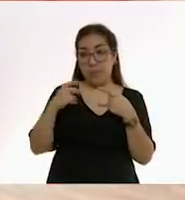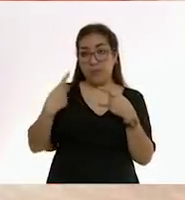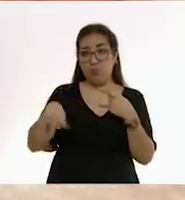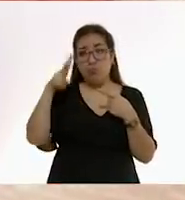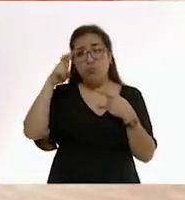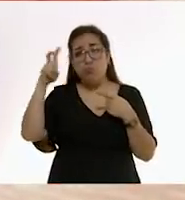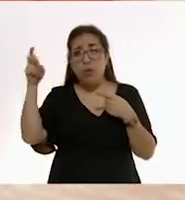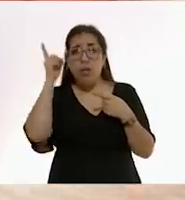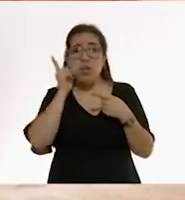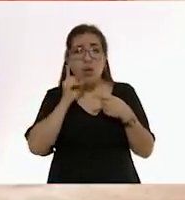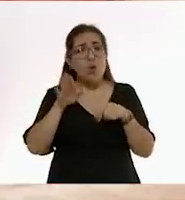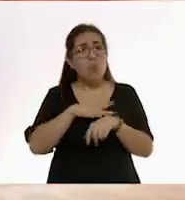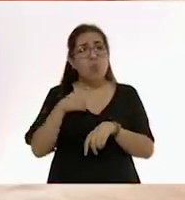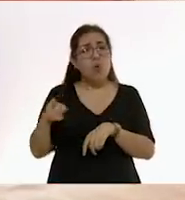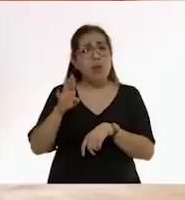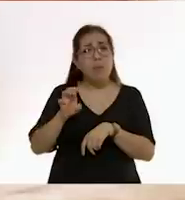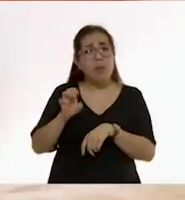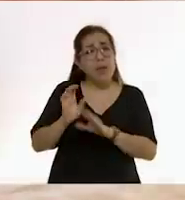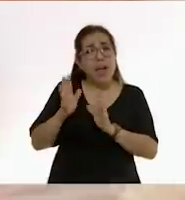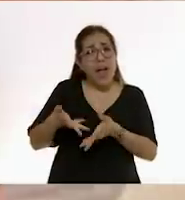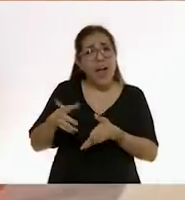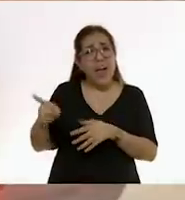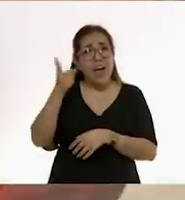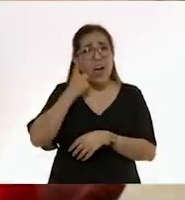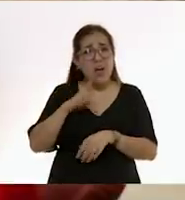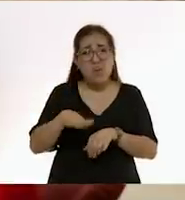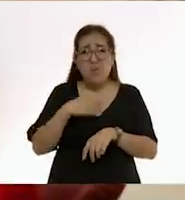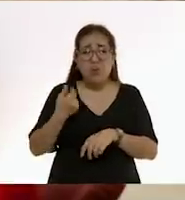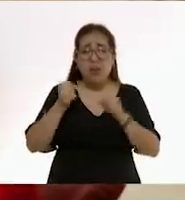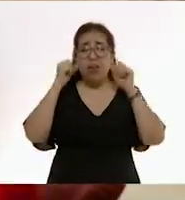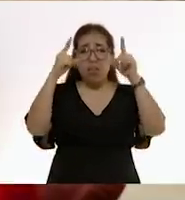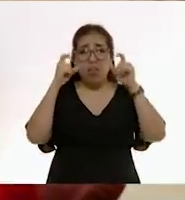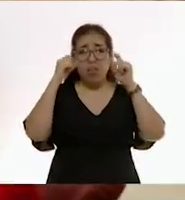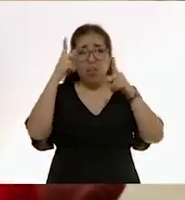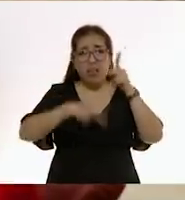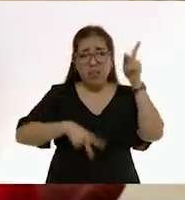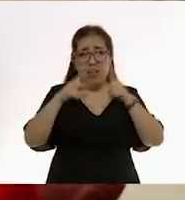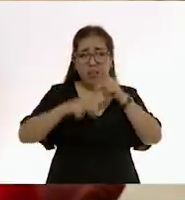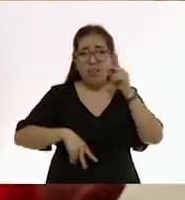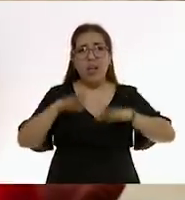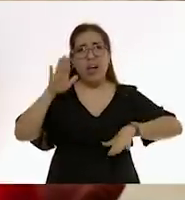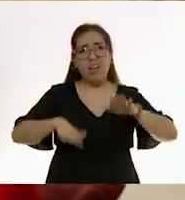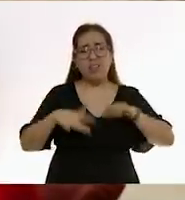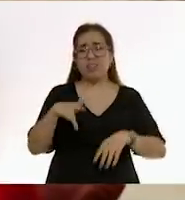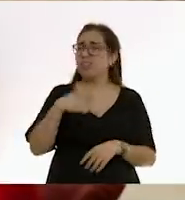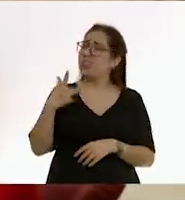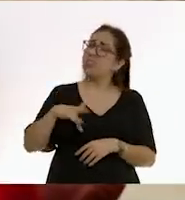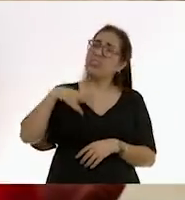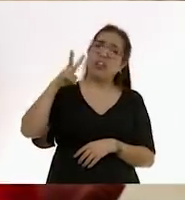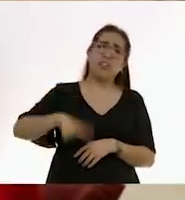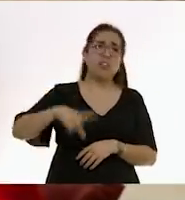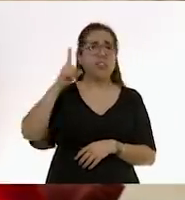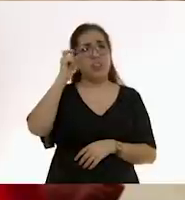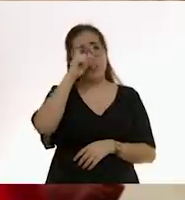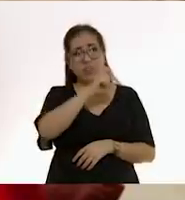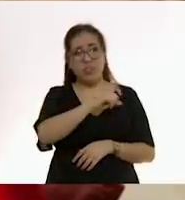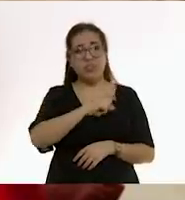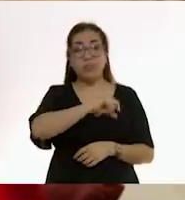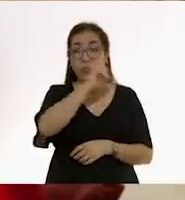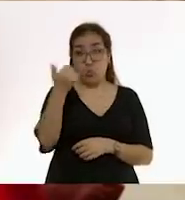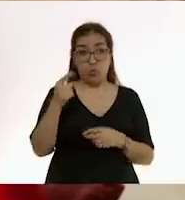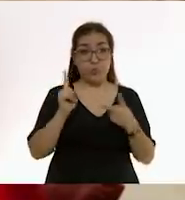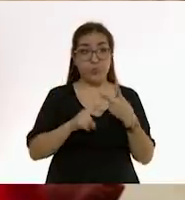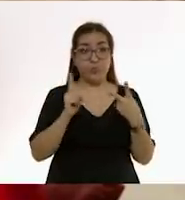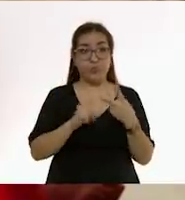del bebé. ¿Por qué los bebés duermen así? ¿Por qué se despiertan tantas veces? ¿Por qué estas noches que a veces sentimos eternas? Un segundo momento,